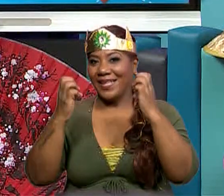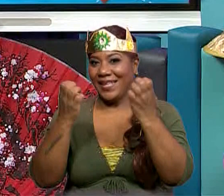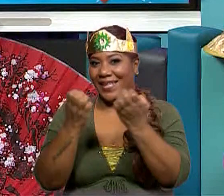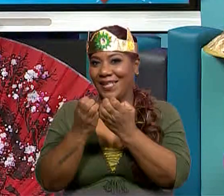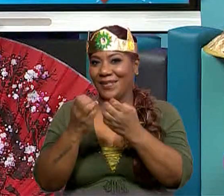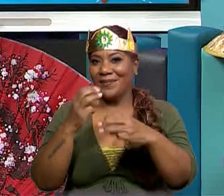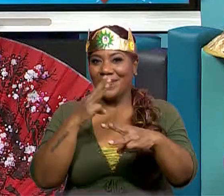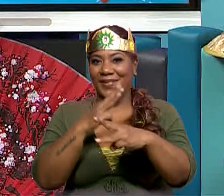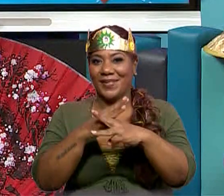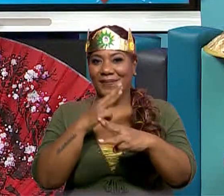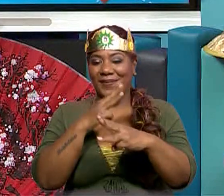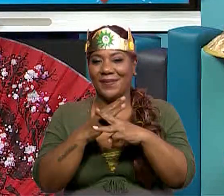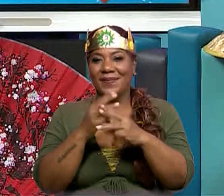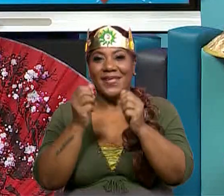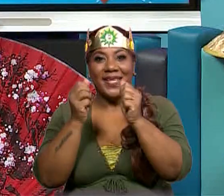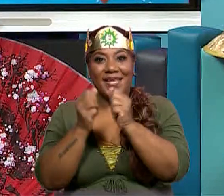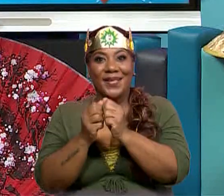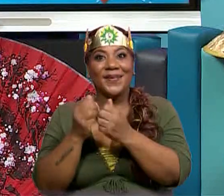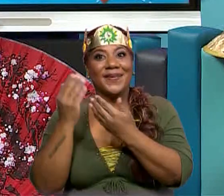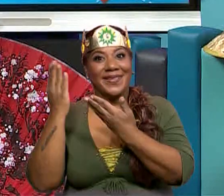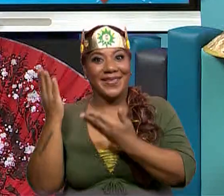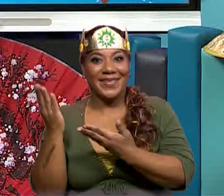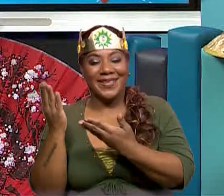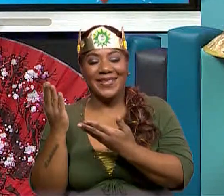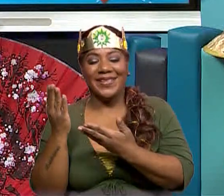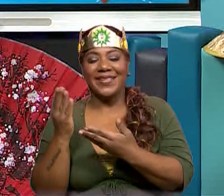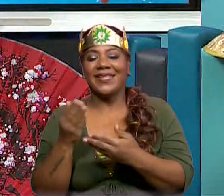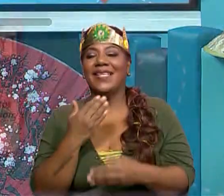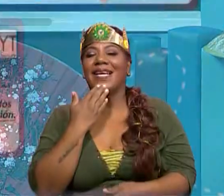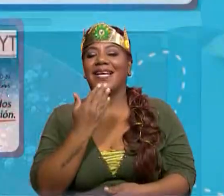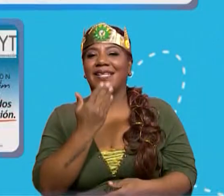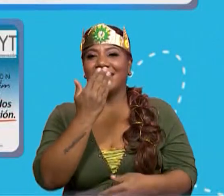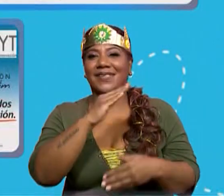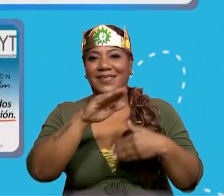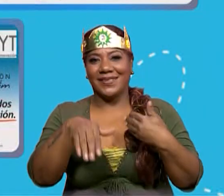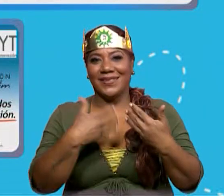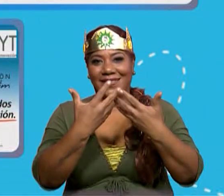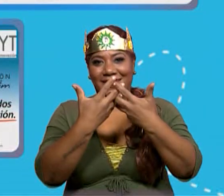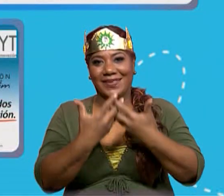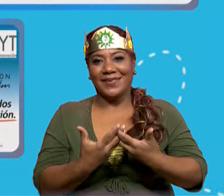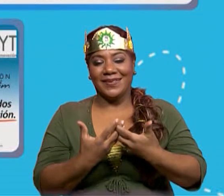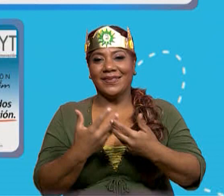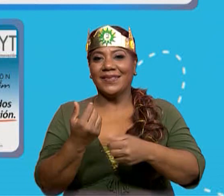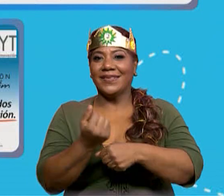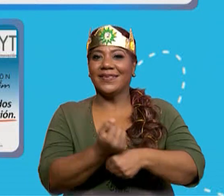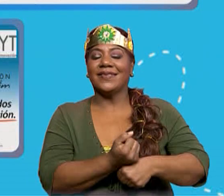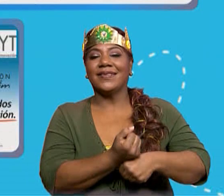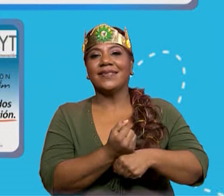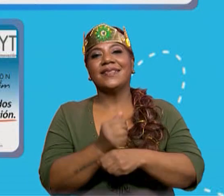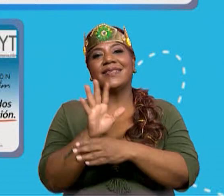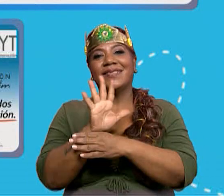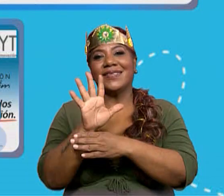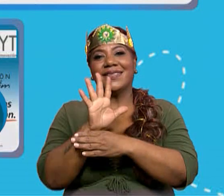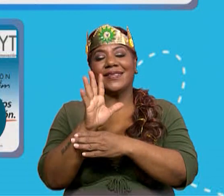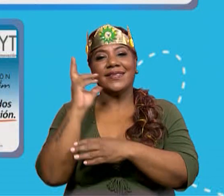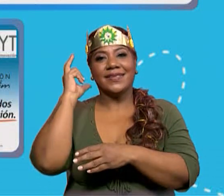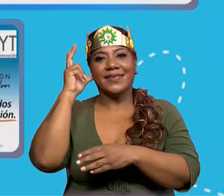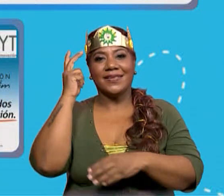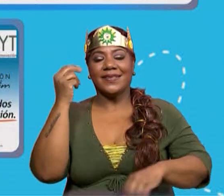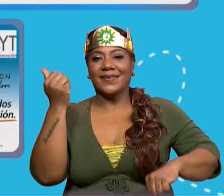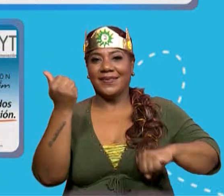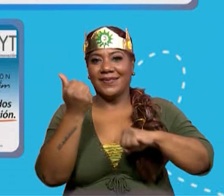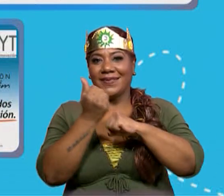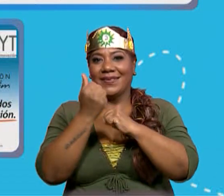que preparamos todas las clases para los chicos en casa. También agradecemos a todos nuestros patrocinadores, fundaciones, televisoras y